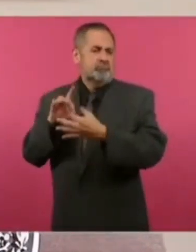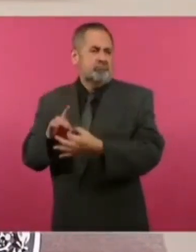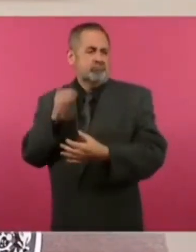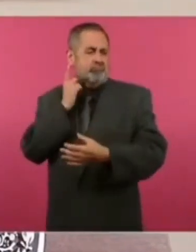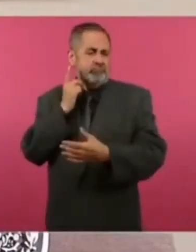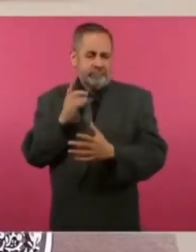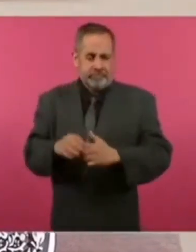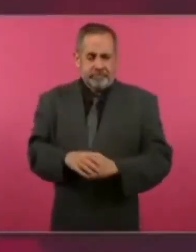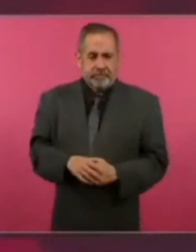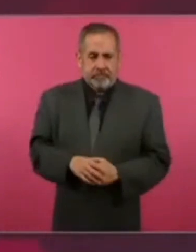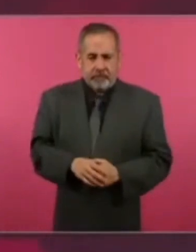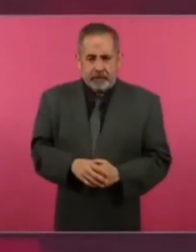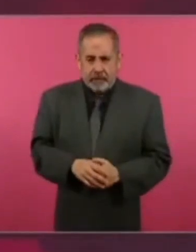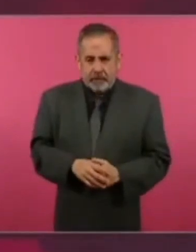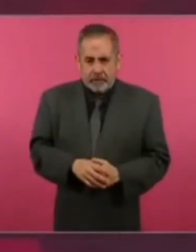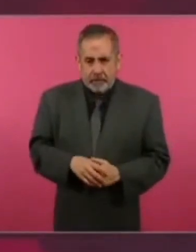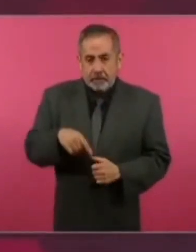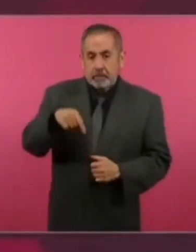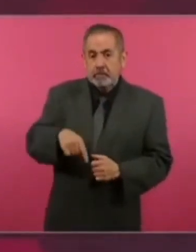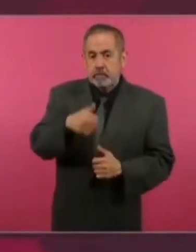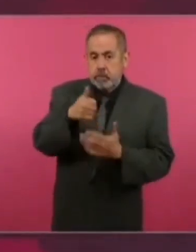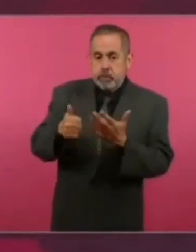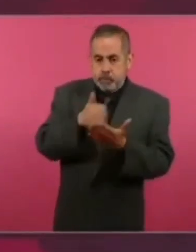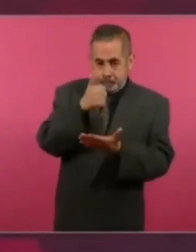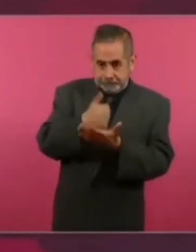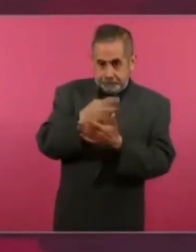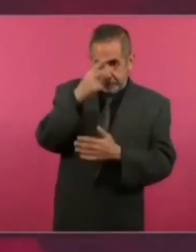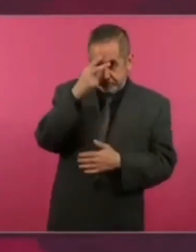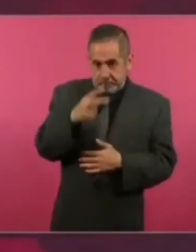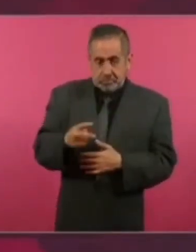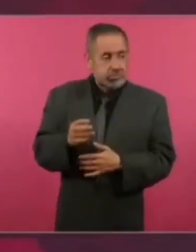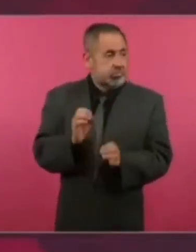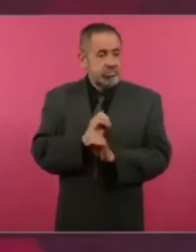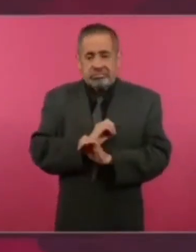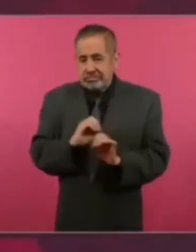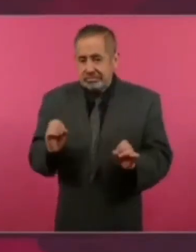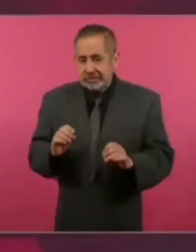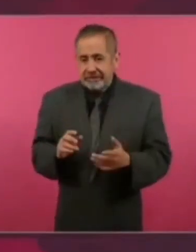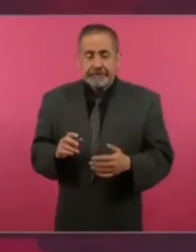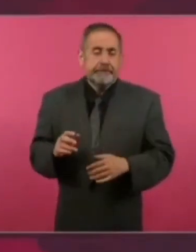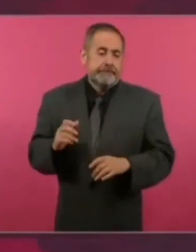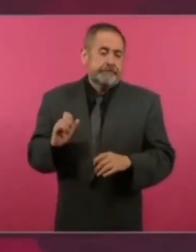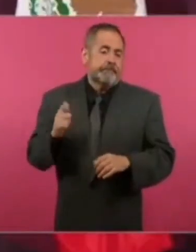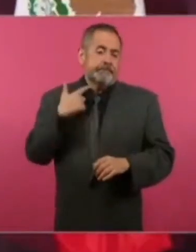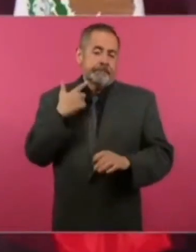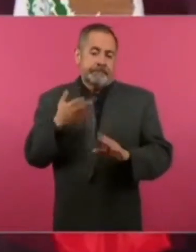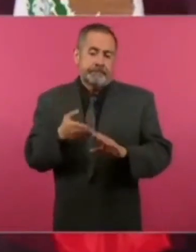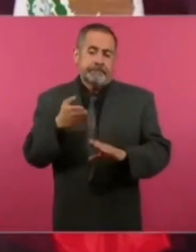aquí en la Ciudad de México, pues tampoco, porque el que estaba